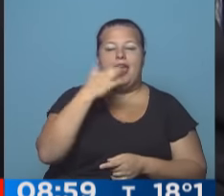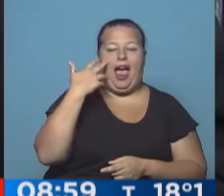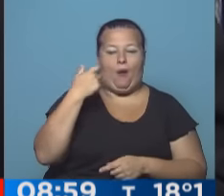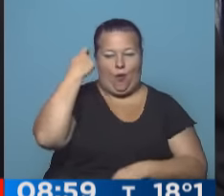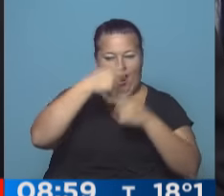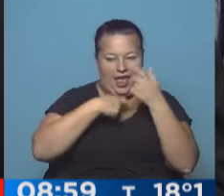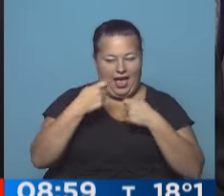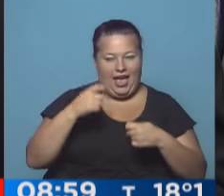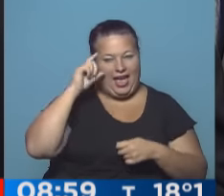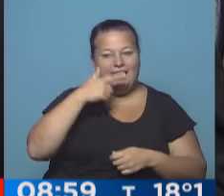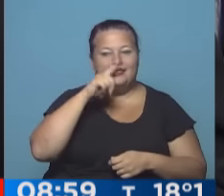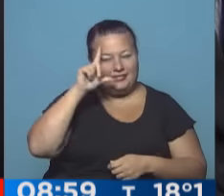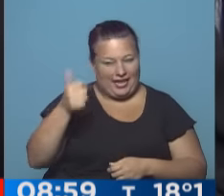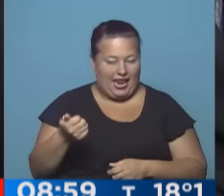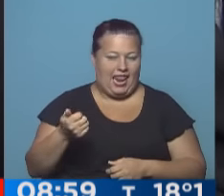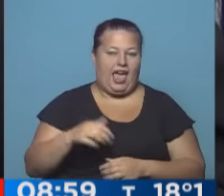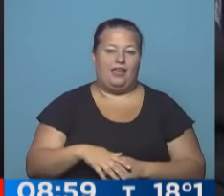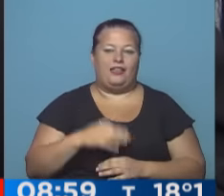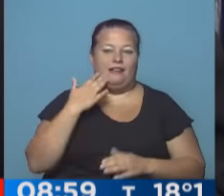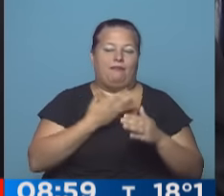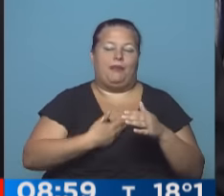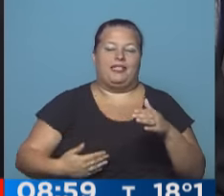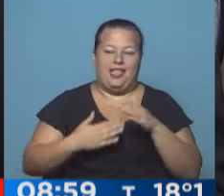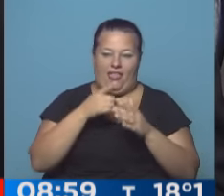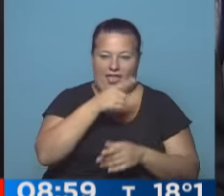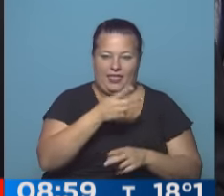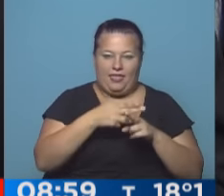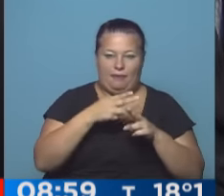Carlotto, la titular de Abuelas de Plaza de Mayo.